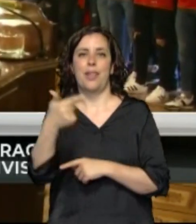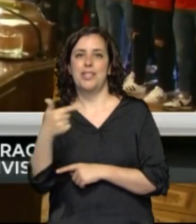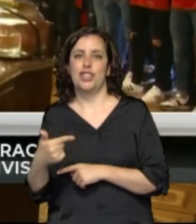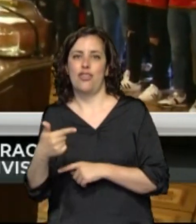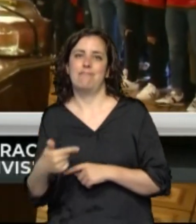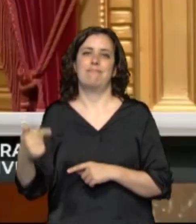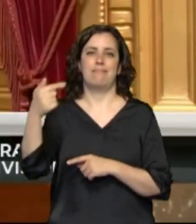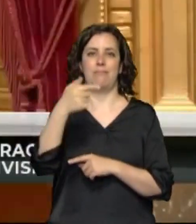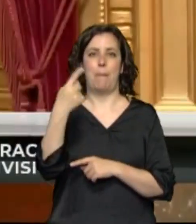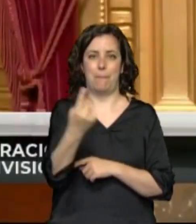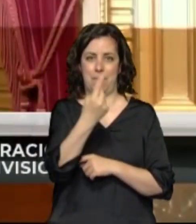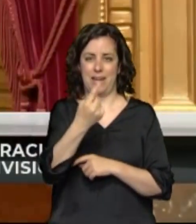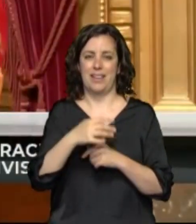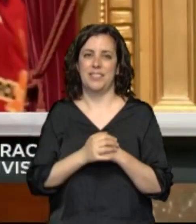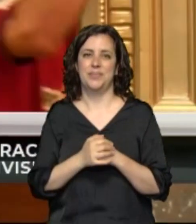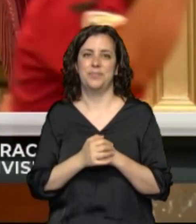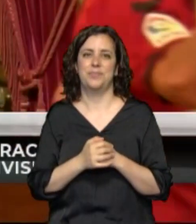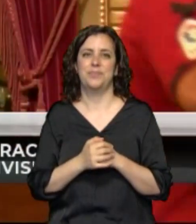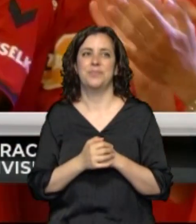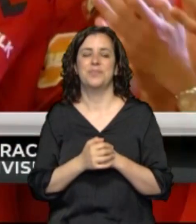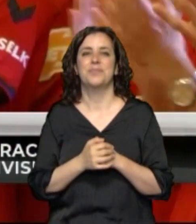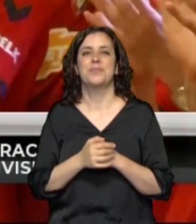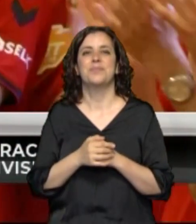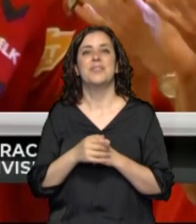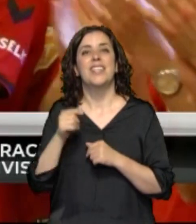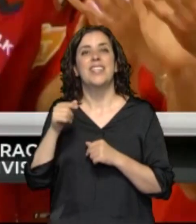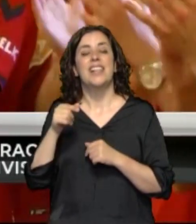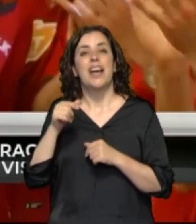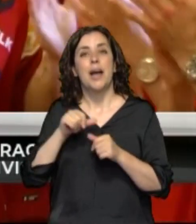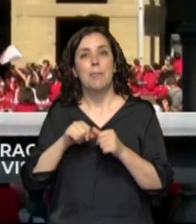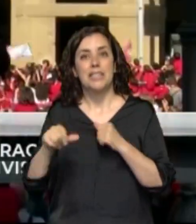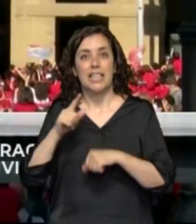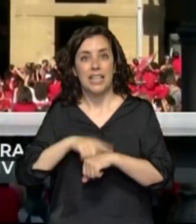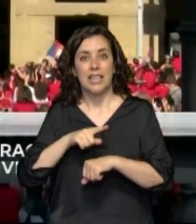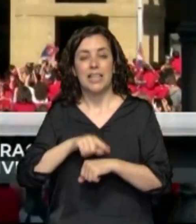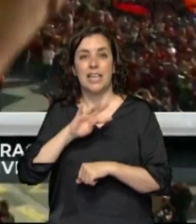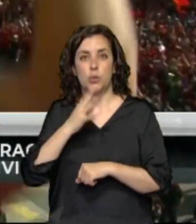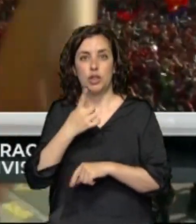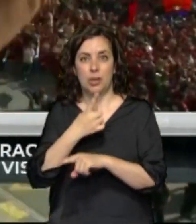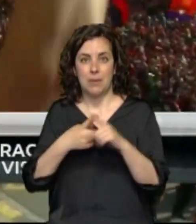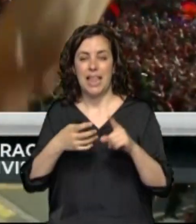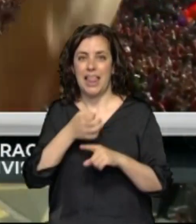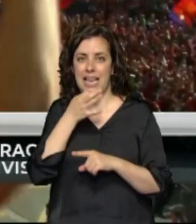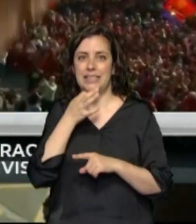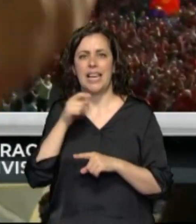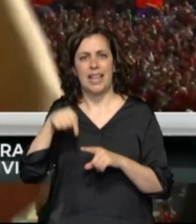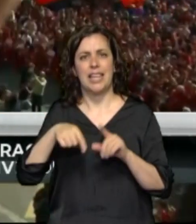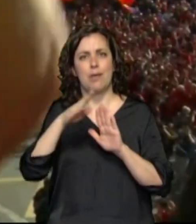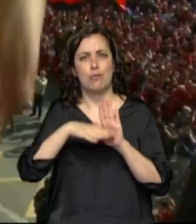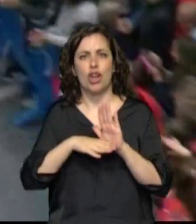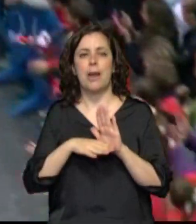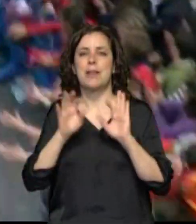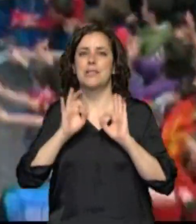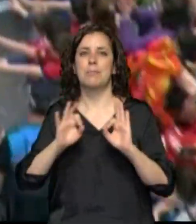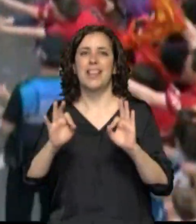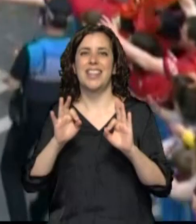tuvieron lugar al día siguiente en las calles de Pamplona. Esta casa emitirá a partir de las cuatro y media de la tarde el programa especial que les llevó en